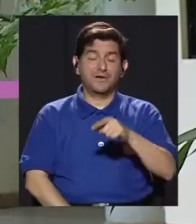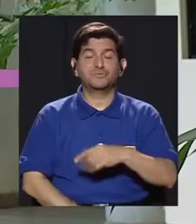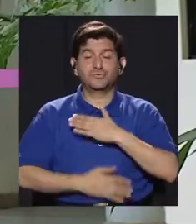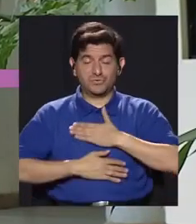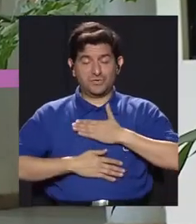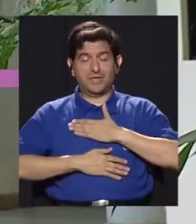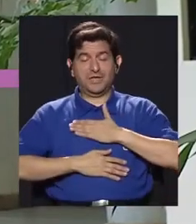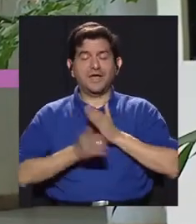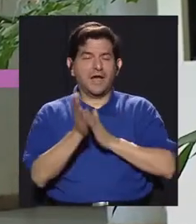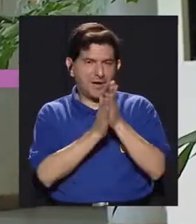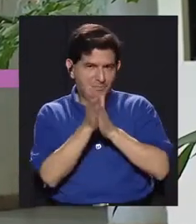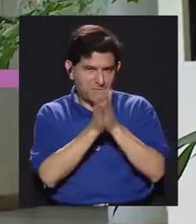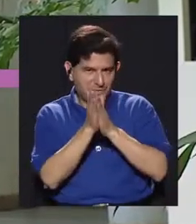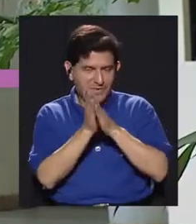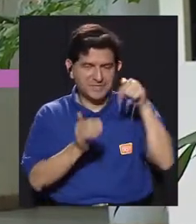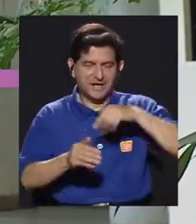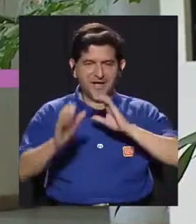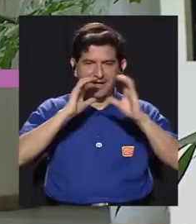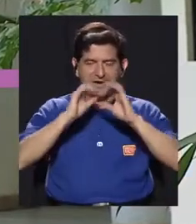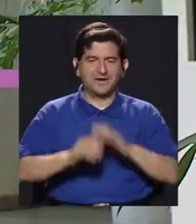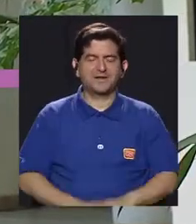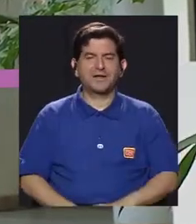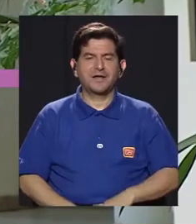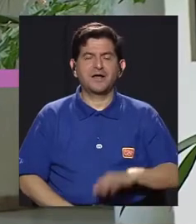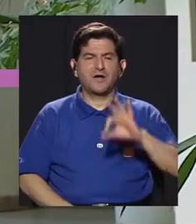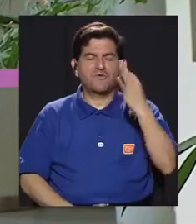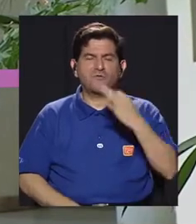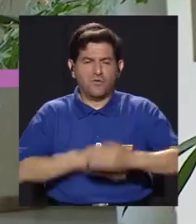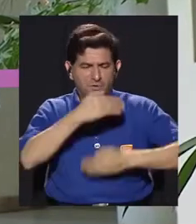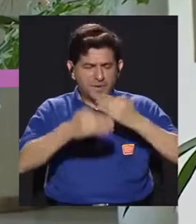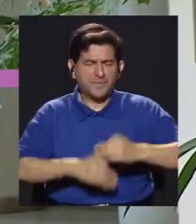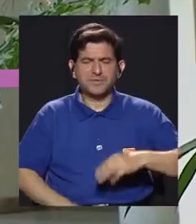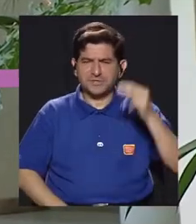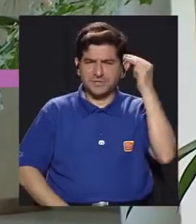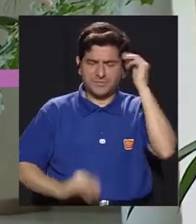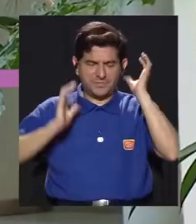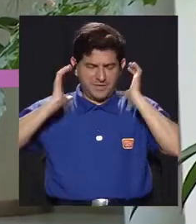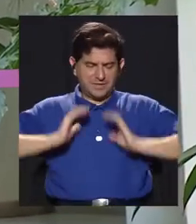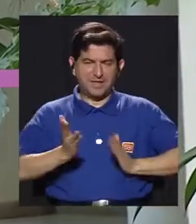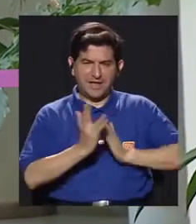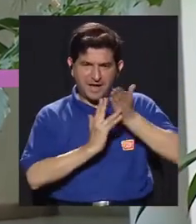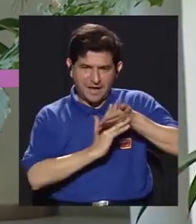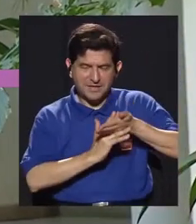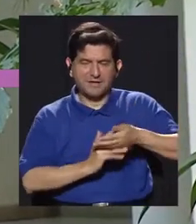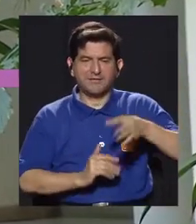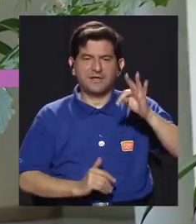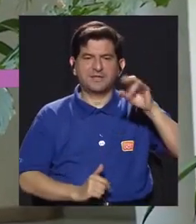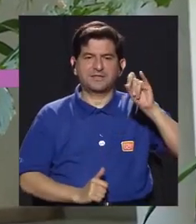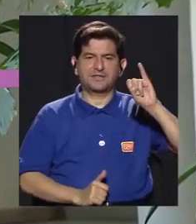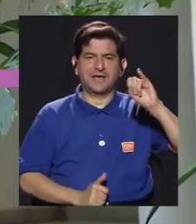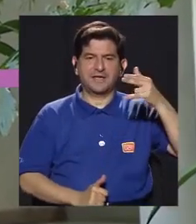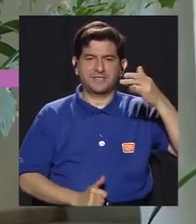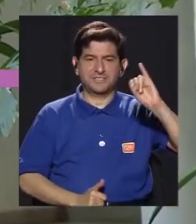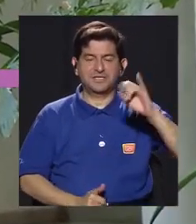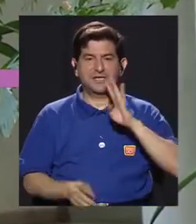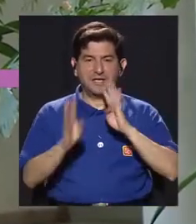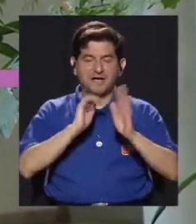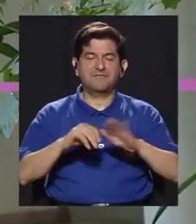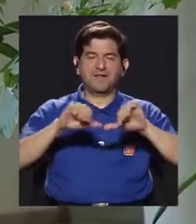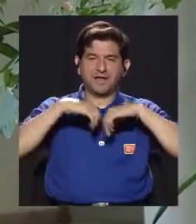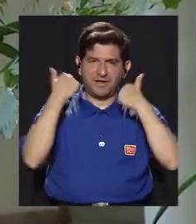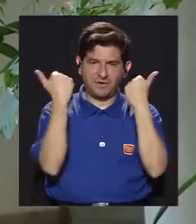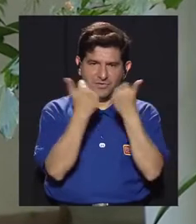espero que haya sido de su agrado y de mucho aprovecho esta conversación acerca de cómo cultivar nuestra mente y cuerpo a través de Tai Chi